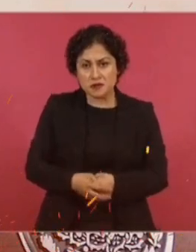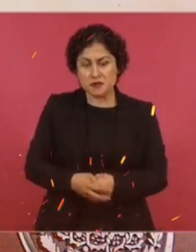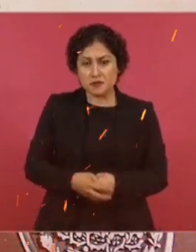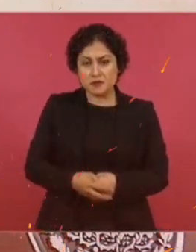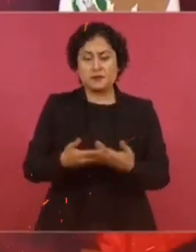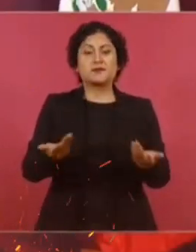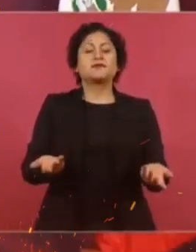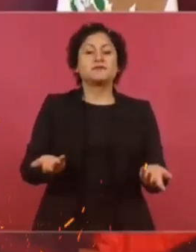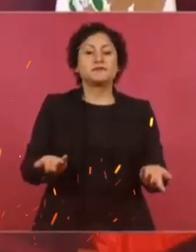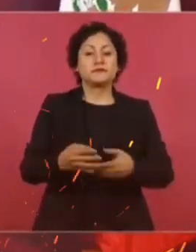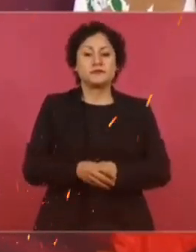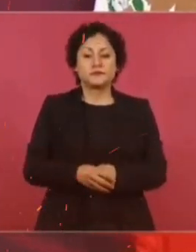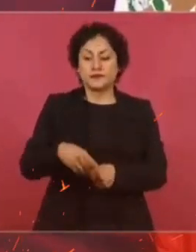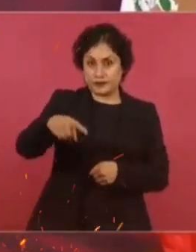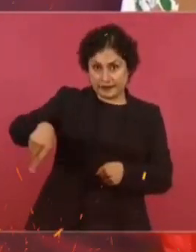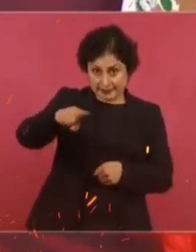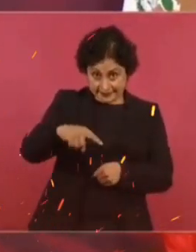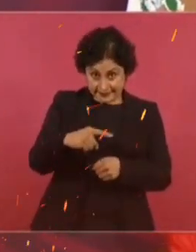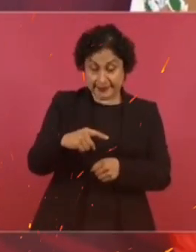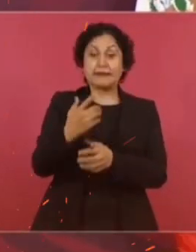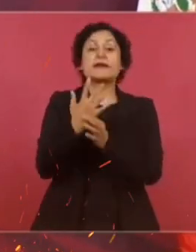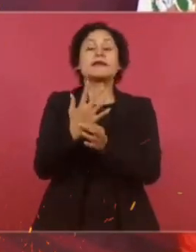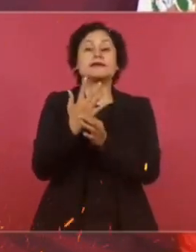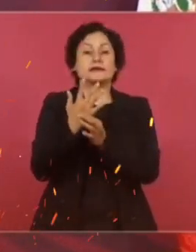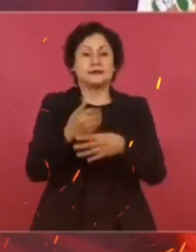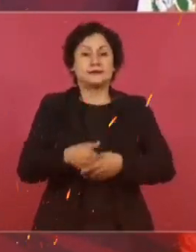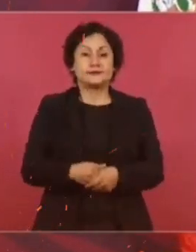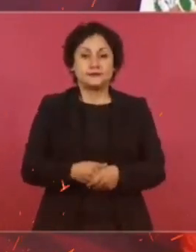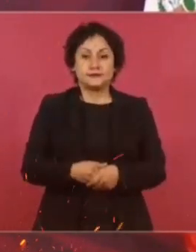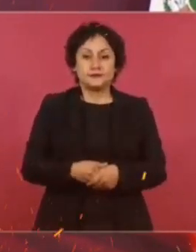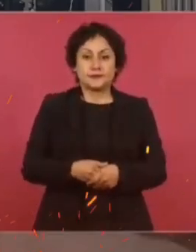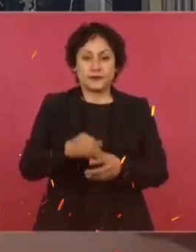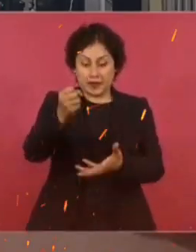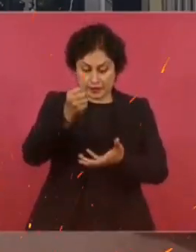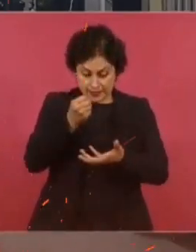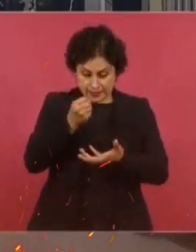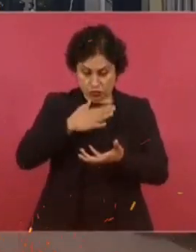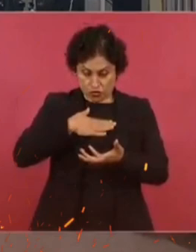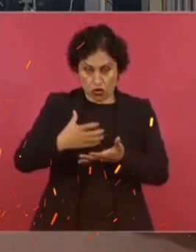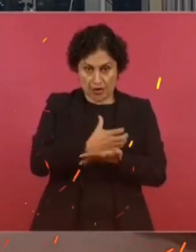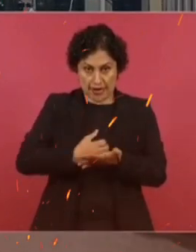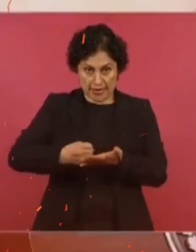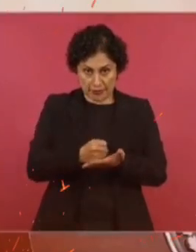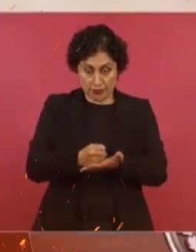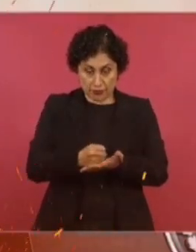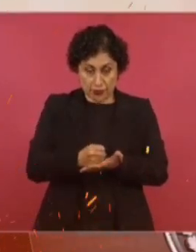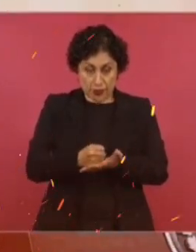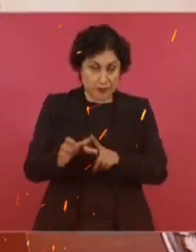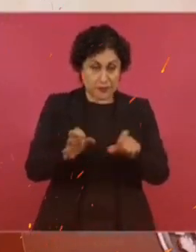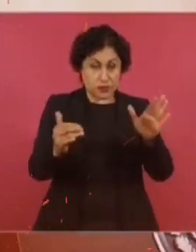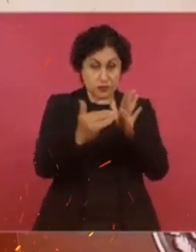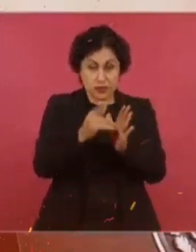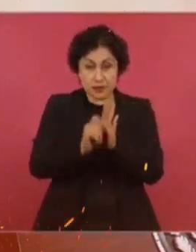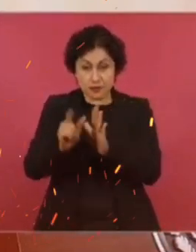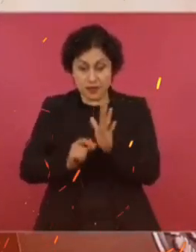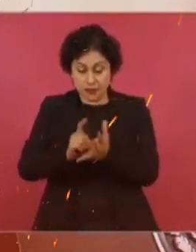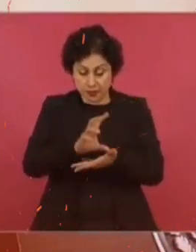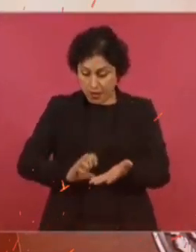Y luego dicen, si nos quitan el dinero para que sigamos ganando 700 mil pesos mensuales, dicen los ministros, no va a haber justicia.